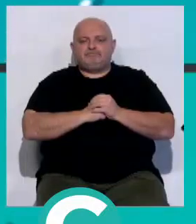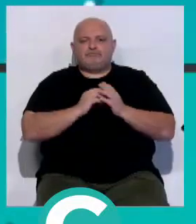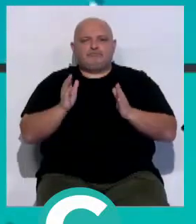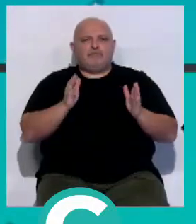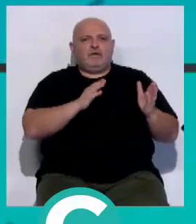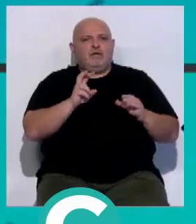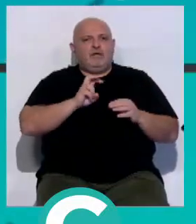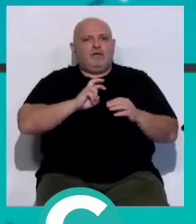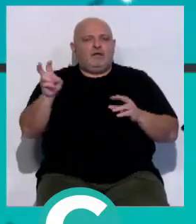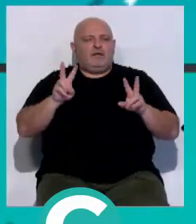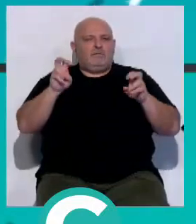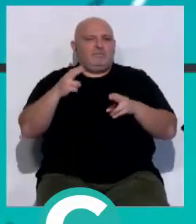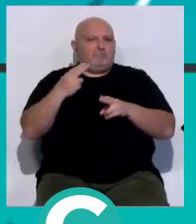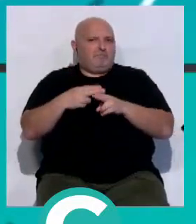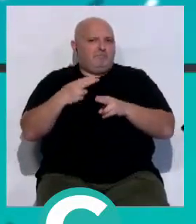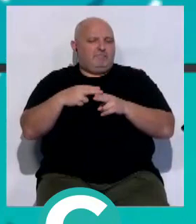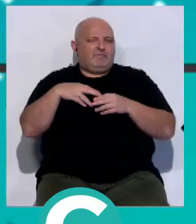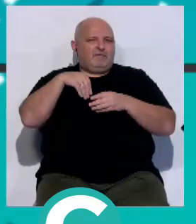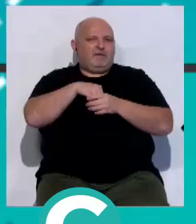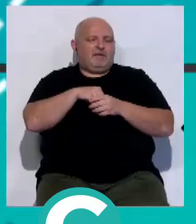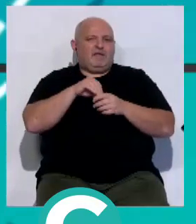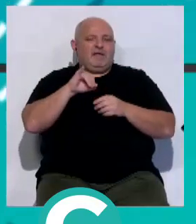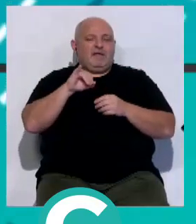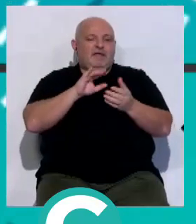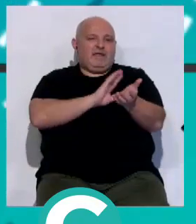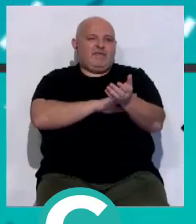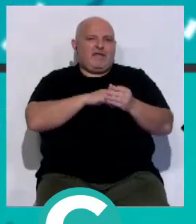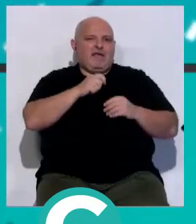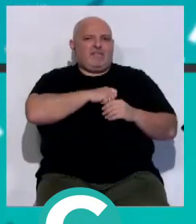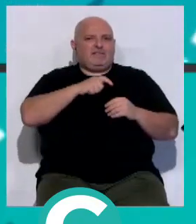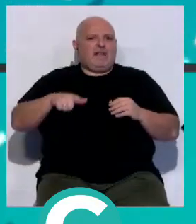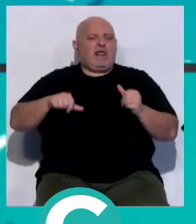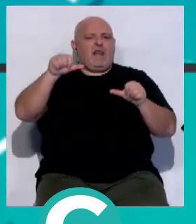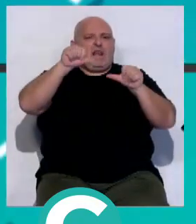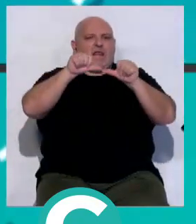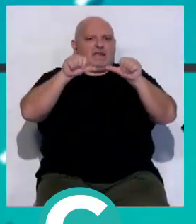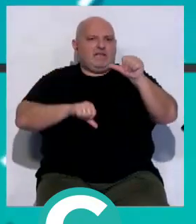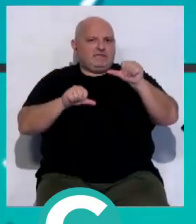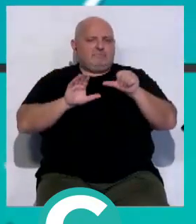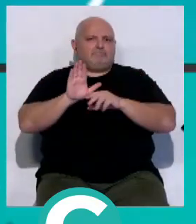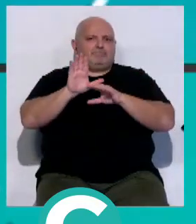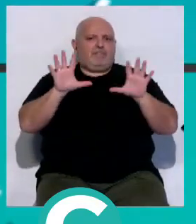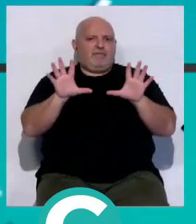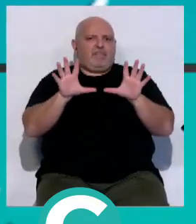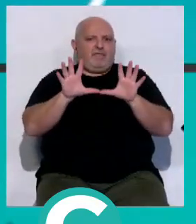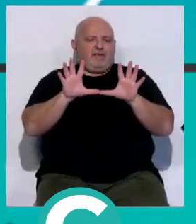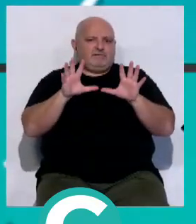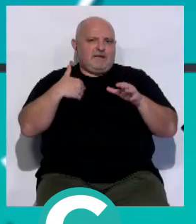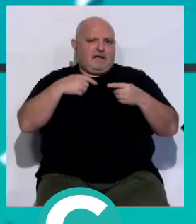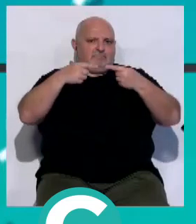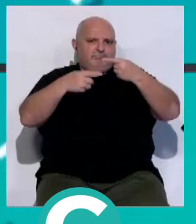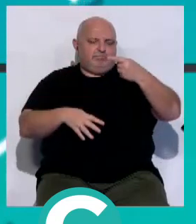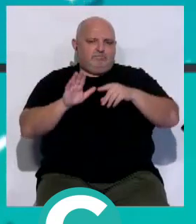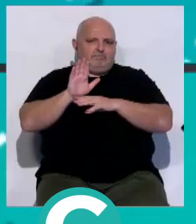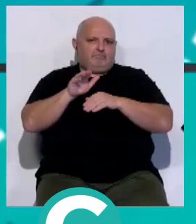Abrimos ahora página política. La coalición izquierda gaditana ha presentado su lista de las 10 personas candidatas para los próximos